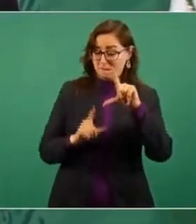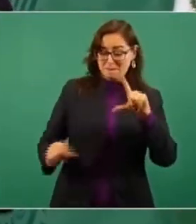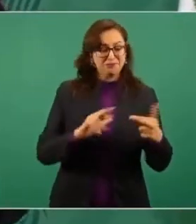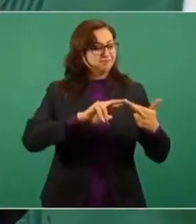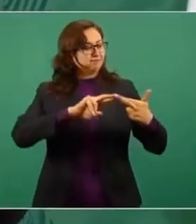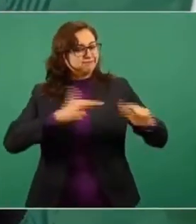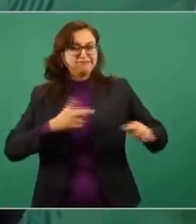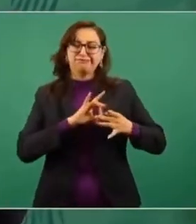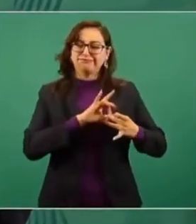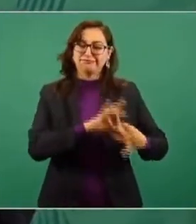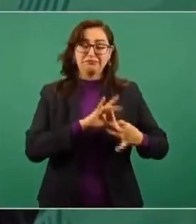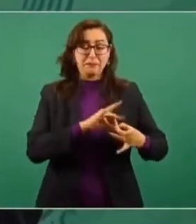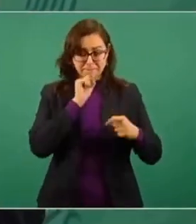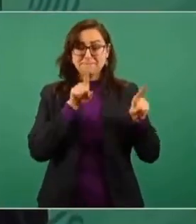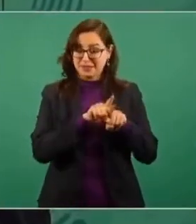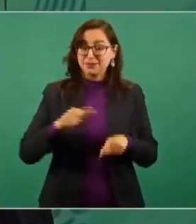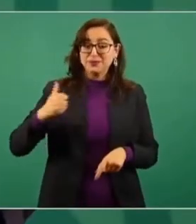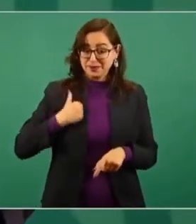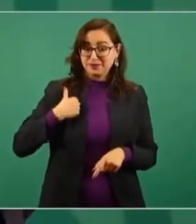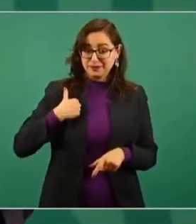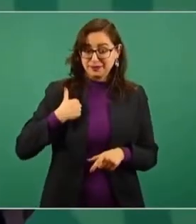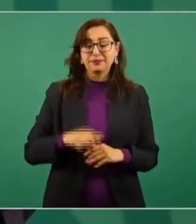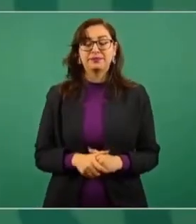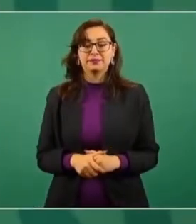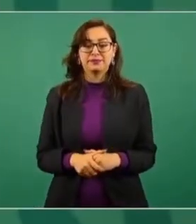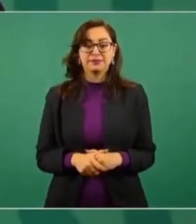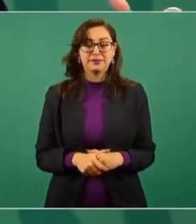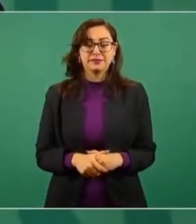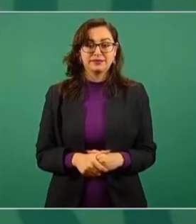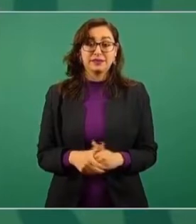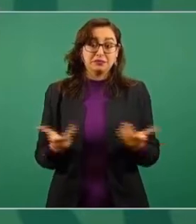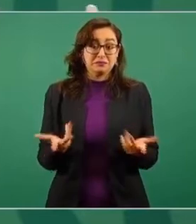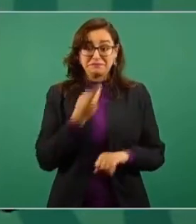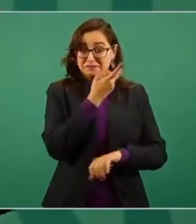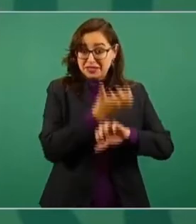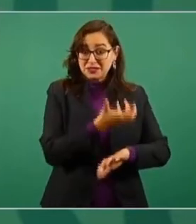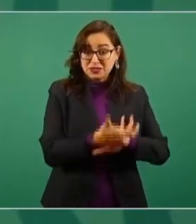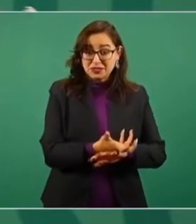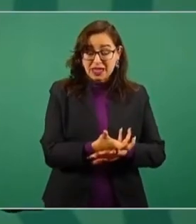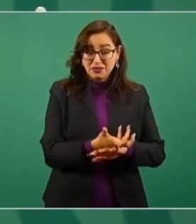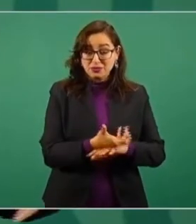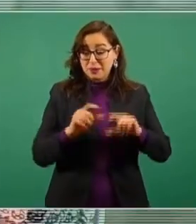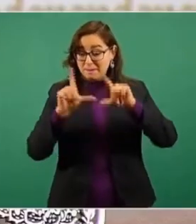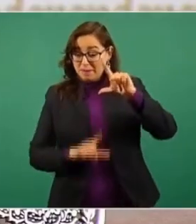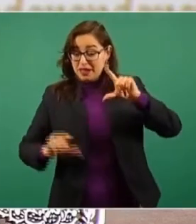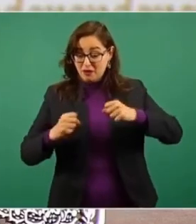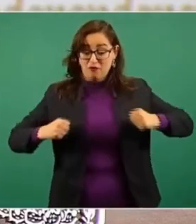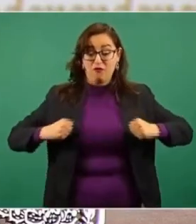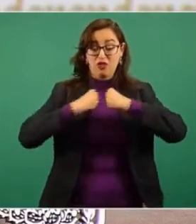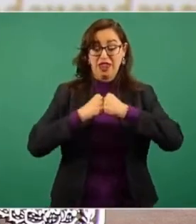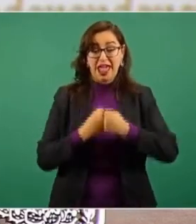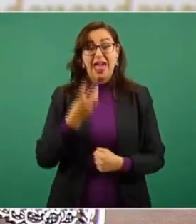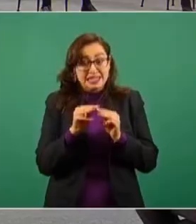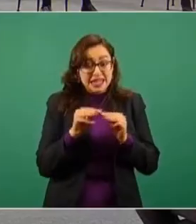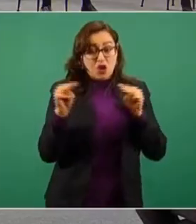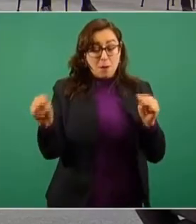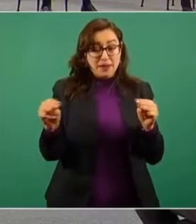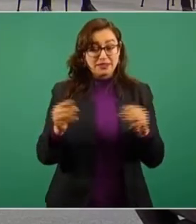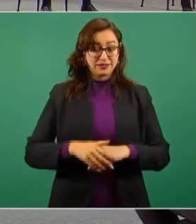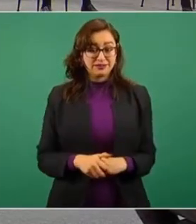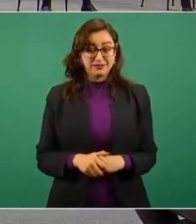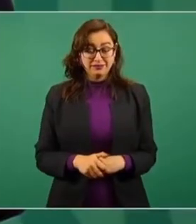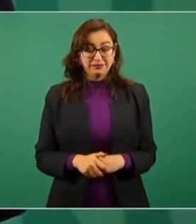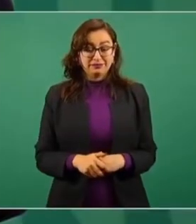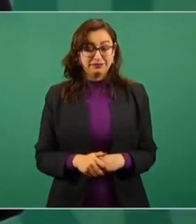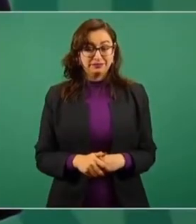con Estados Unidos y con Canadá. Son, en el caso de Estados Unidos, tres mil 180 kilómetros de fronte, nos tenemos